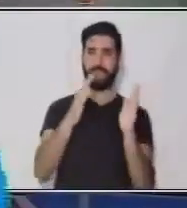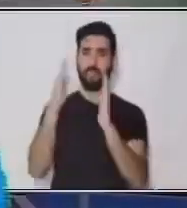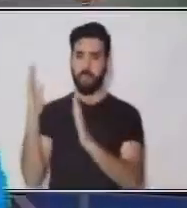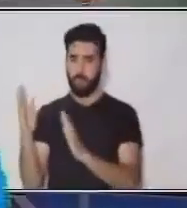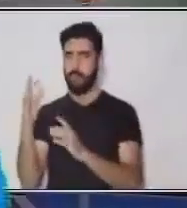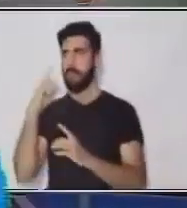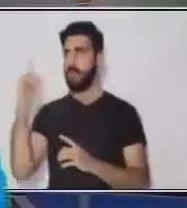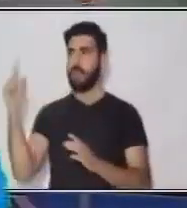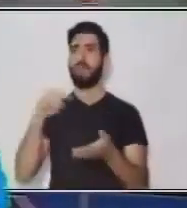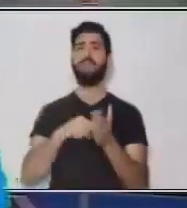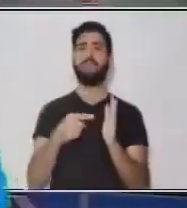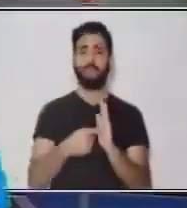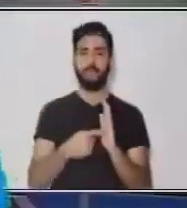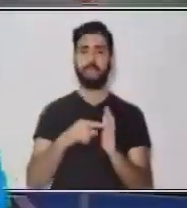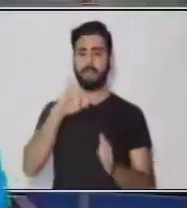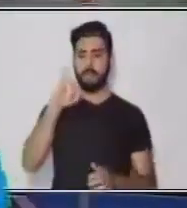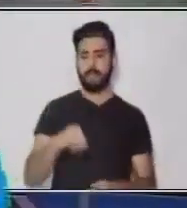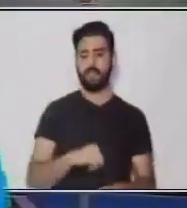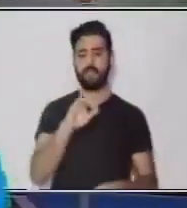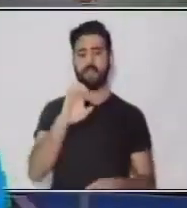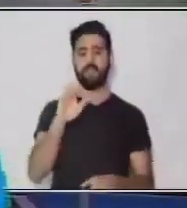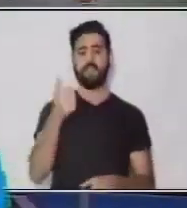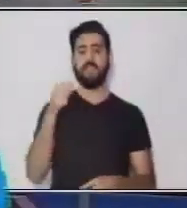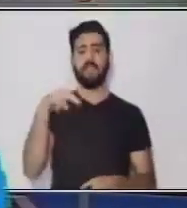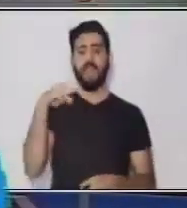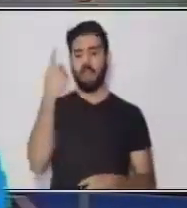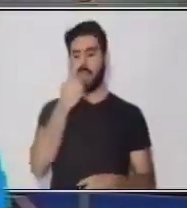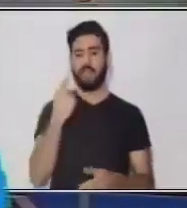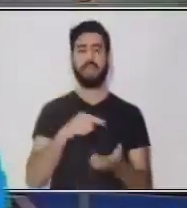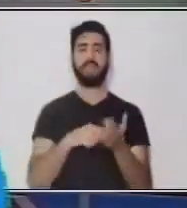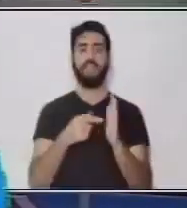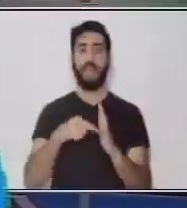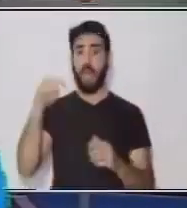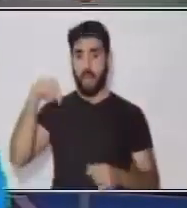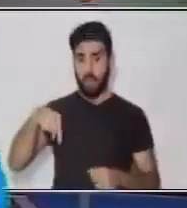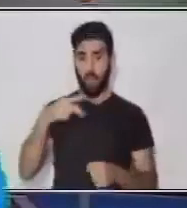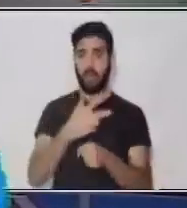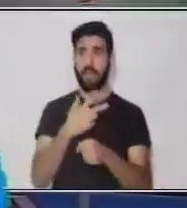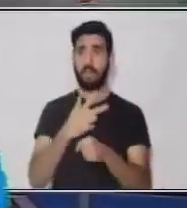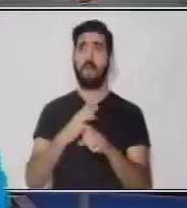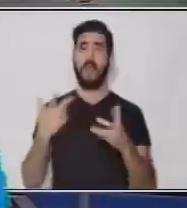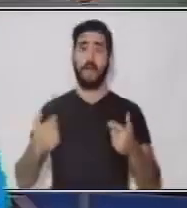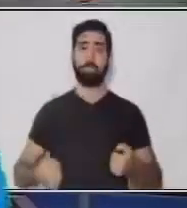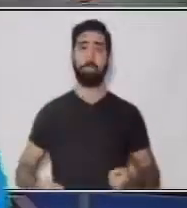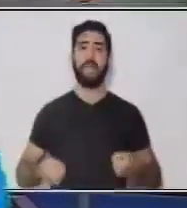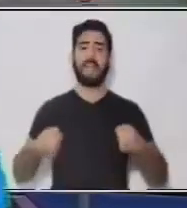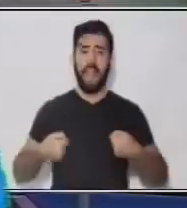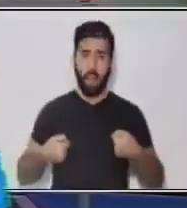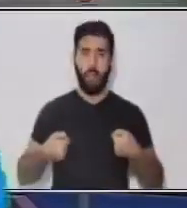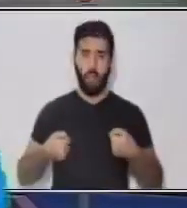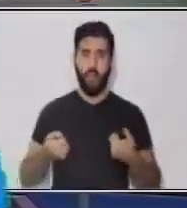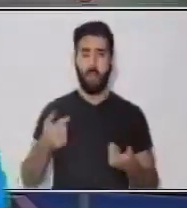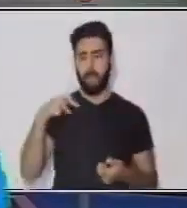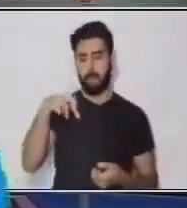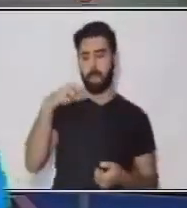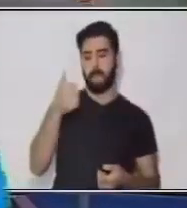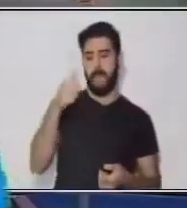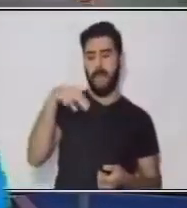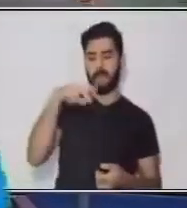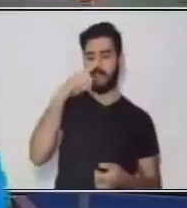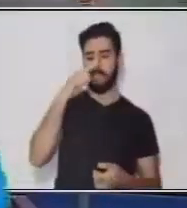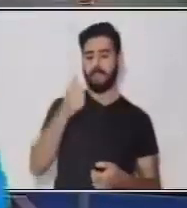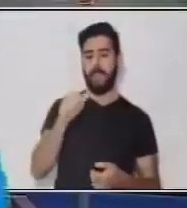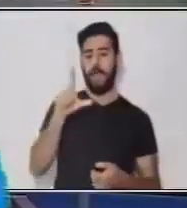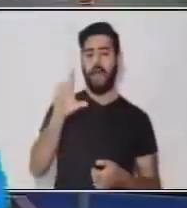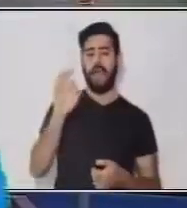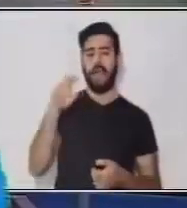que es una palabra del idioma inglés, nosotros le decimos acá en Guatemala, pantalón. A las gafas